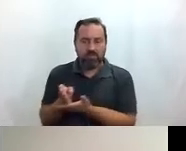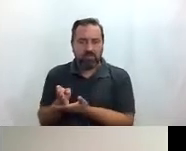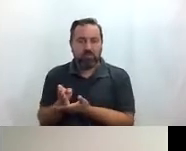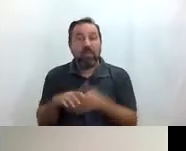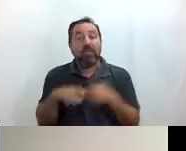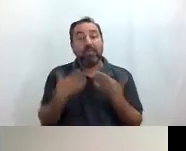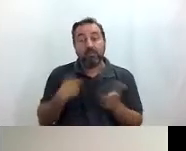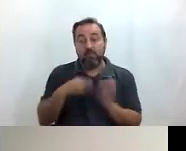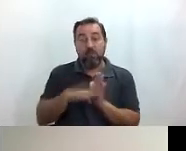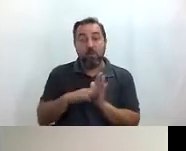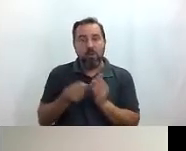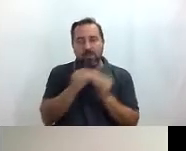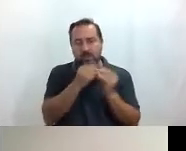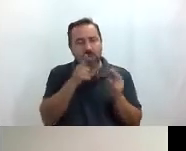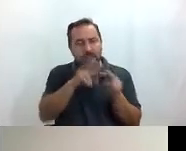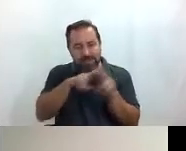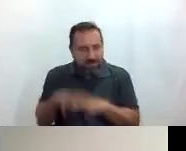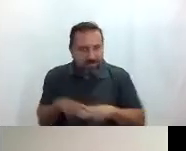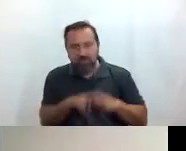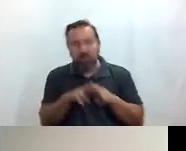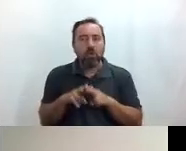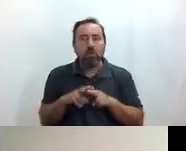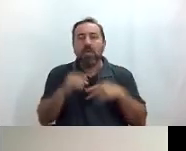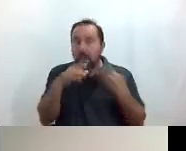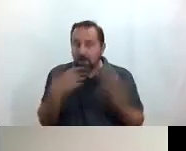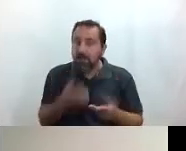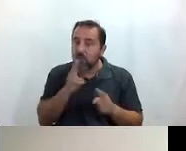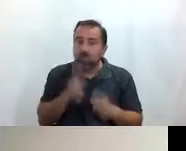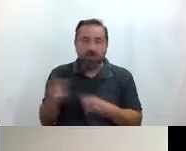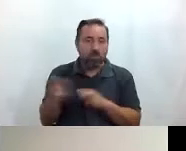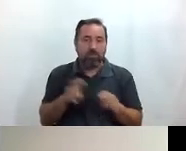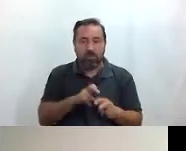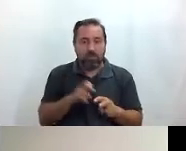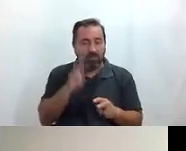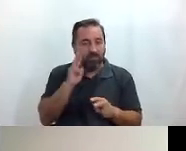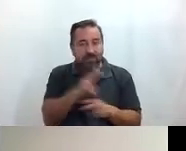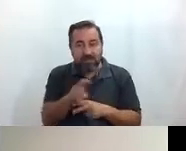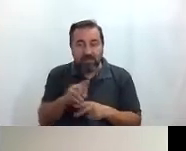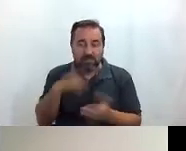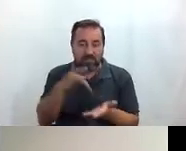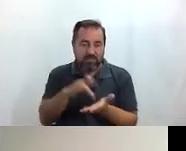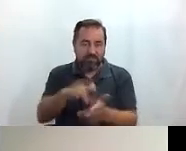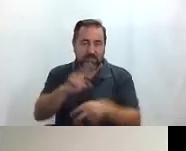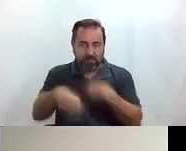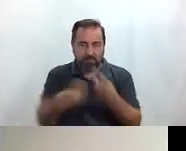pues este programa lo estamos revisando y lo ponemos en marcha de nuevo con las nuevas visitas en próximas fechas